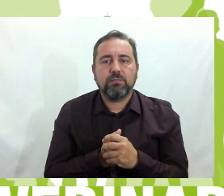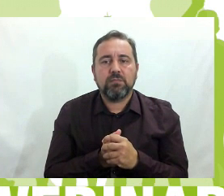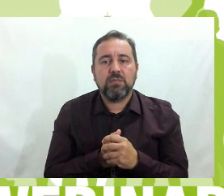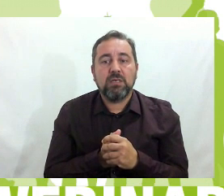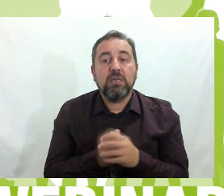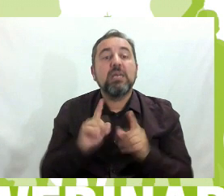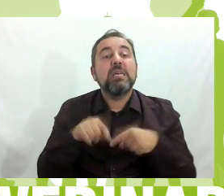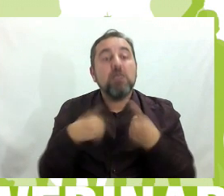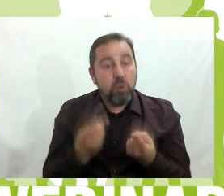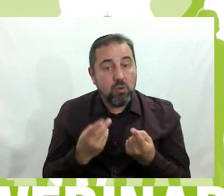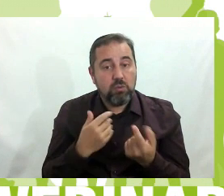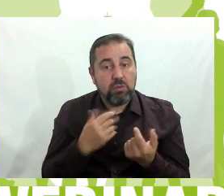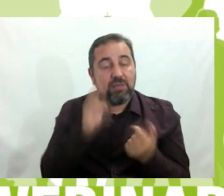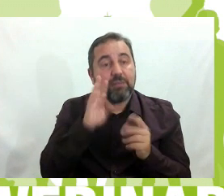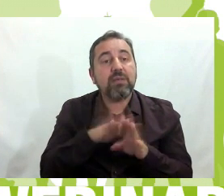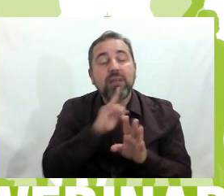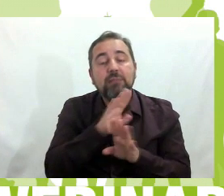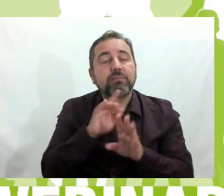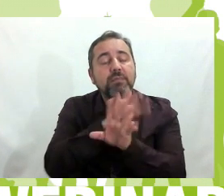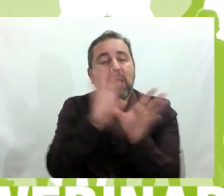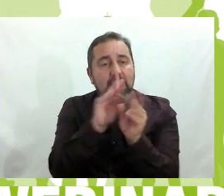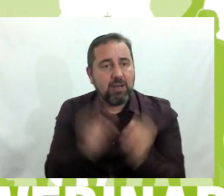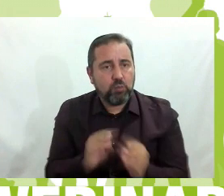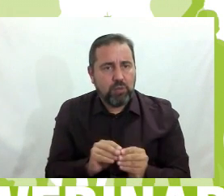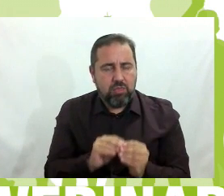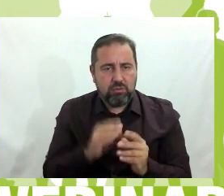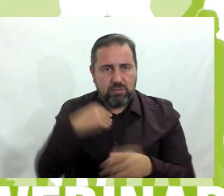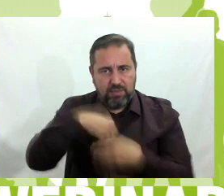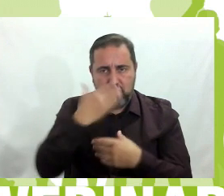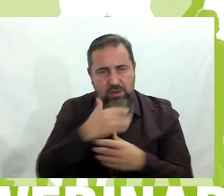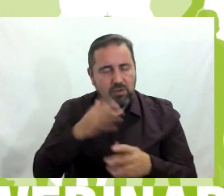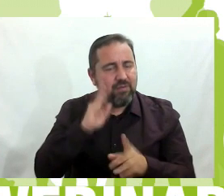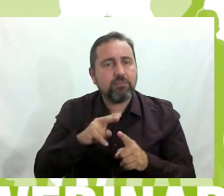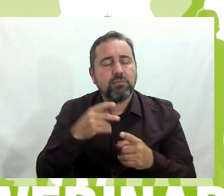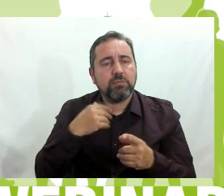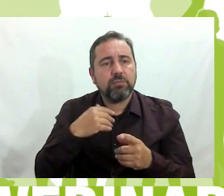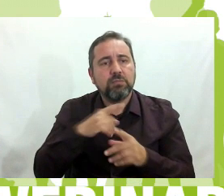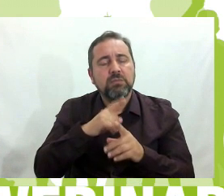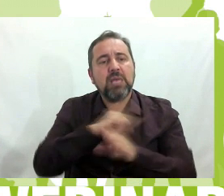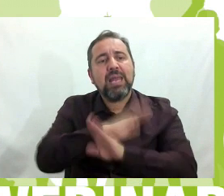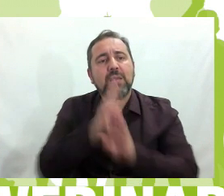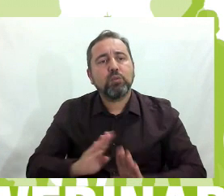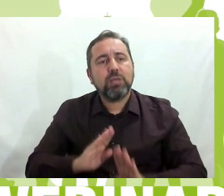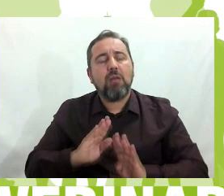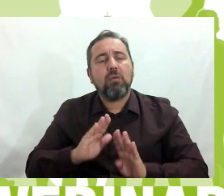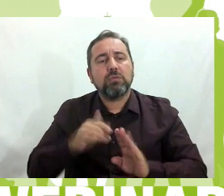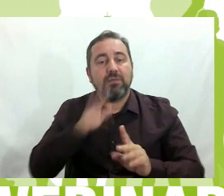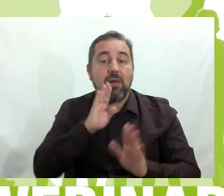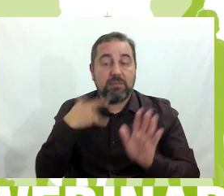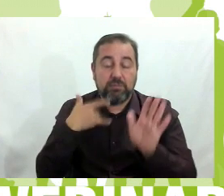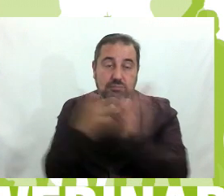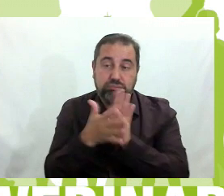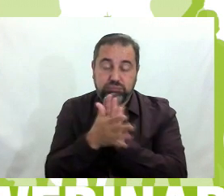Y luego vamos a ver qué resultados hemos tenido en el cole habiendo trabajado todos estos aspectos que he comentado.